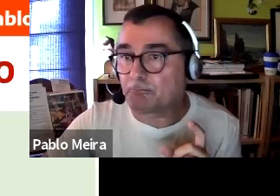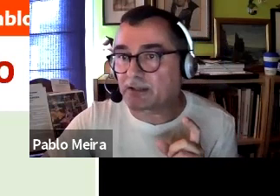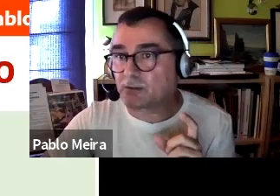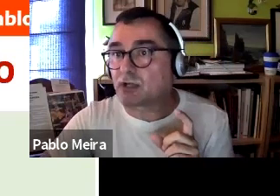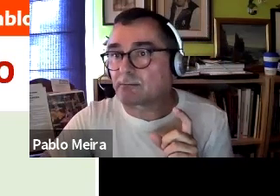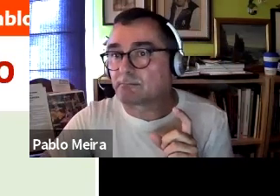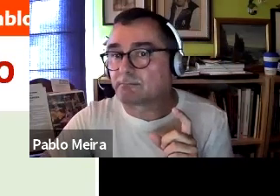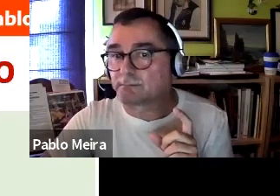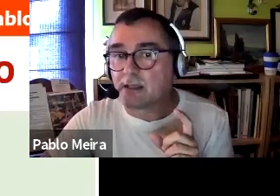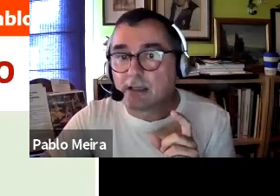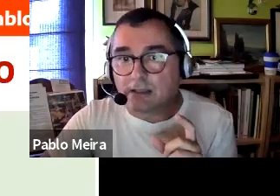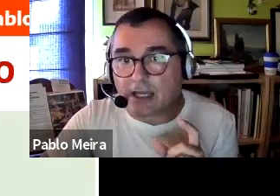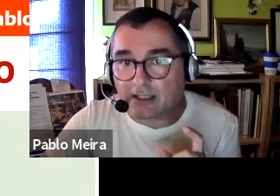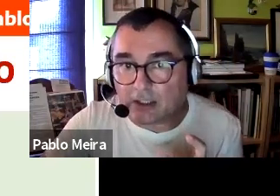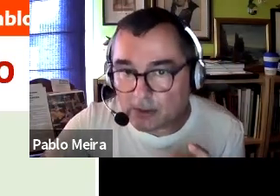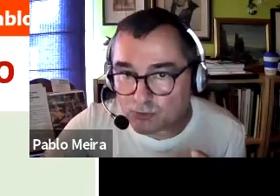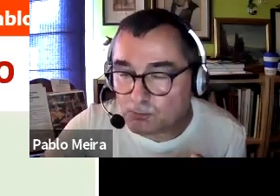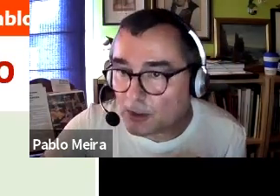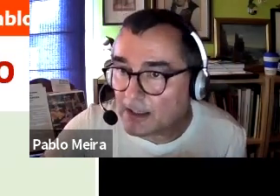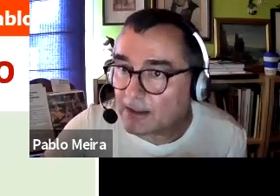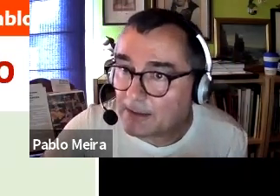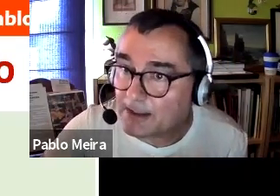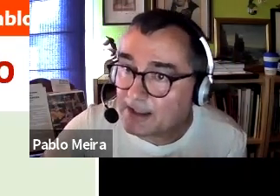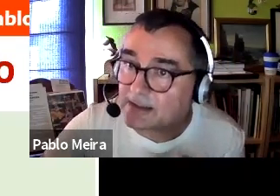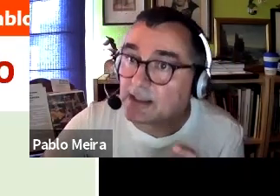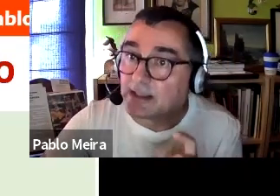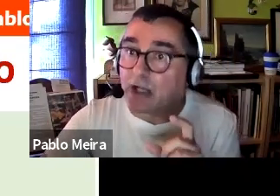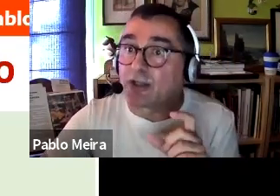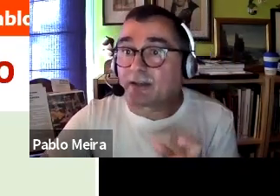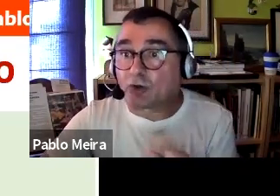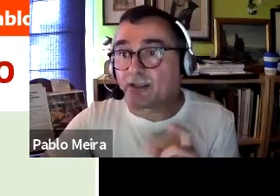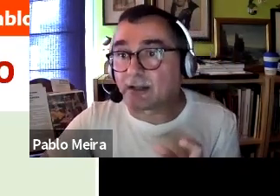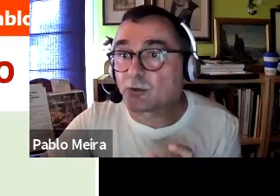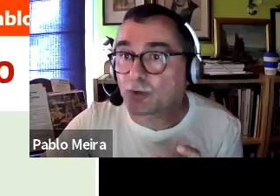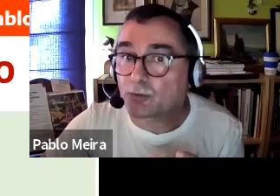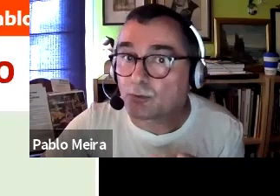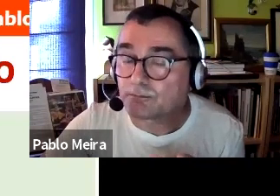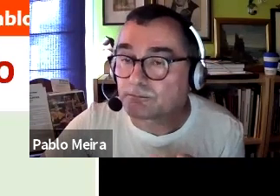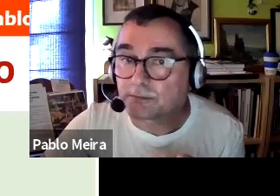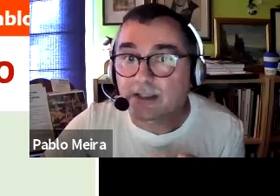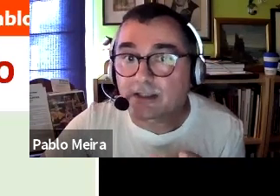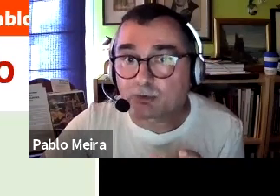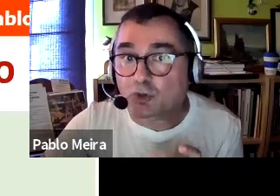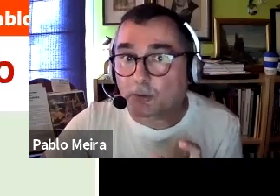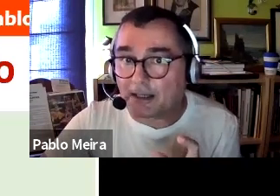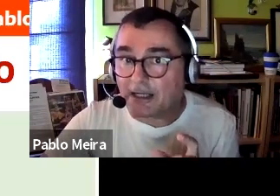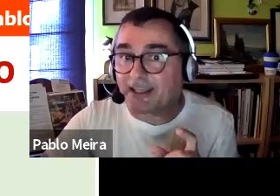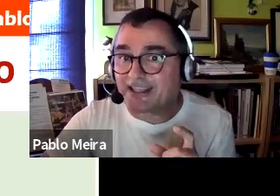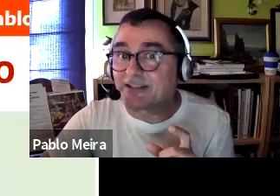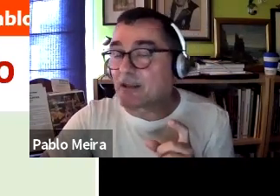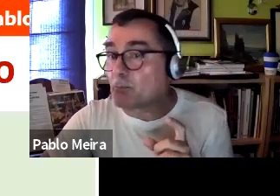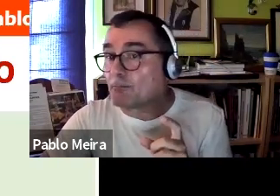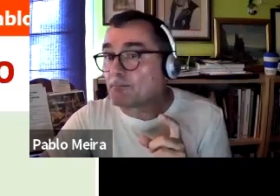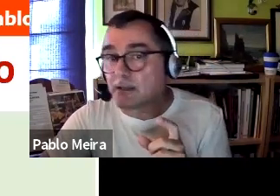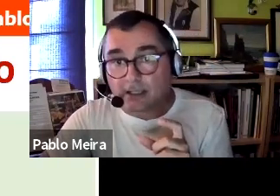científico en particular y aquí claro tenemos un problema grave que es la orientación general del currículo y tenemos otro problema